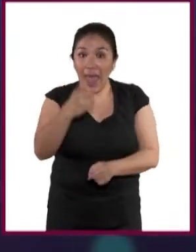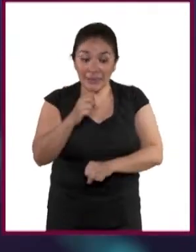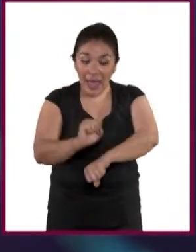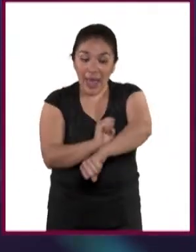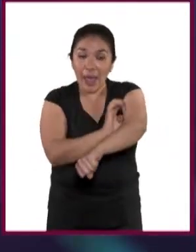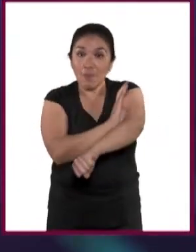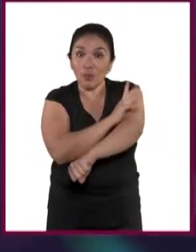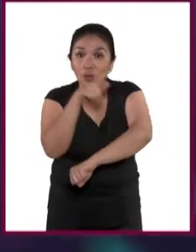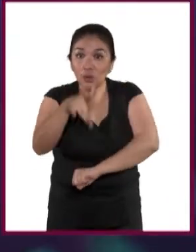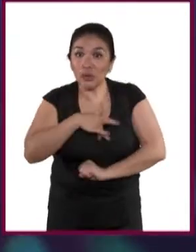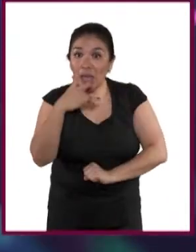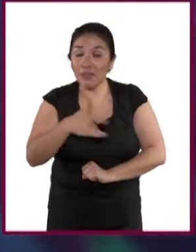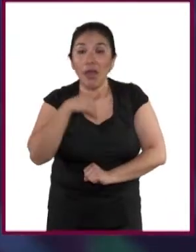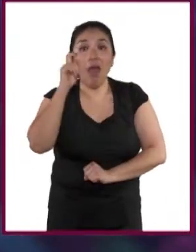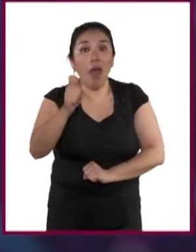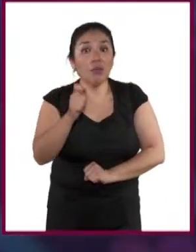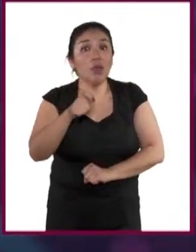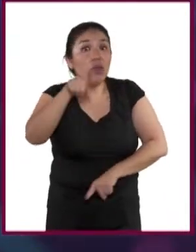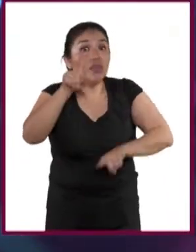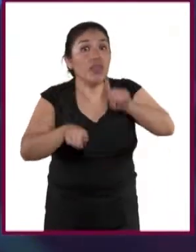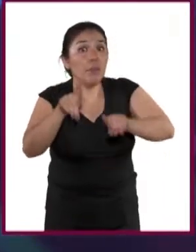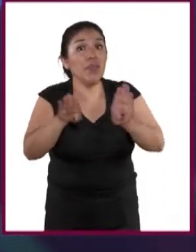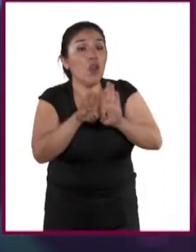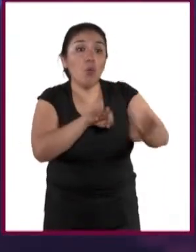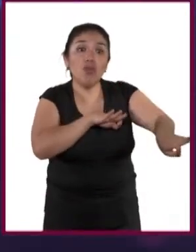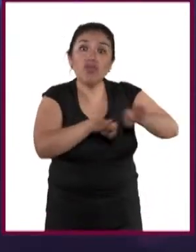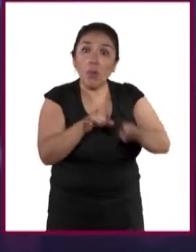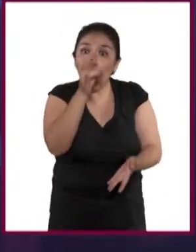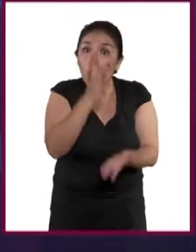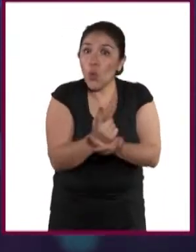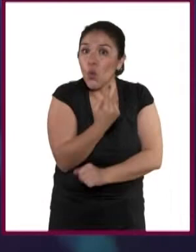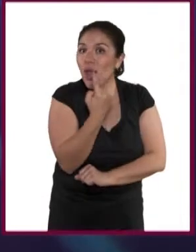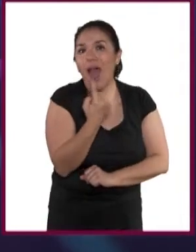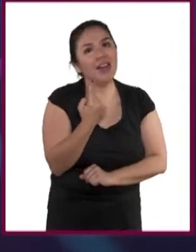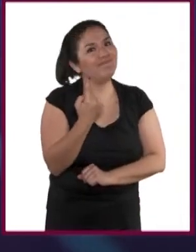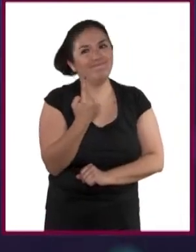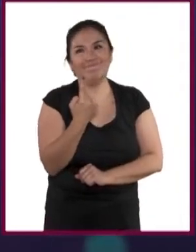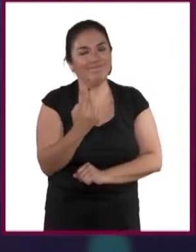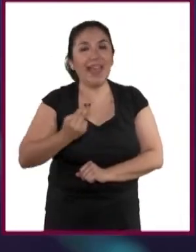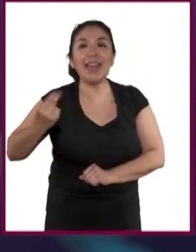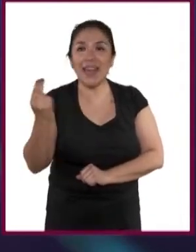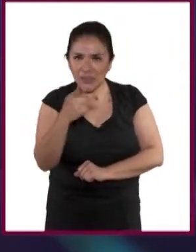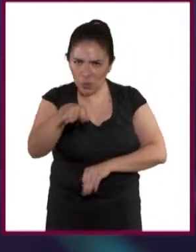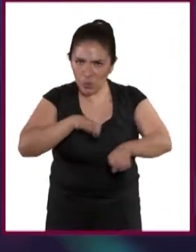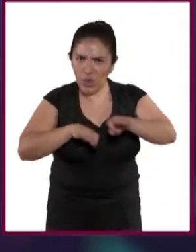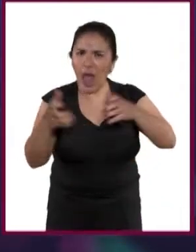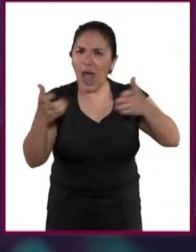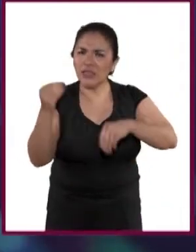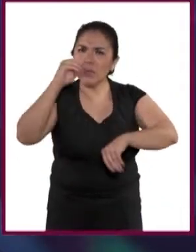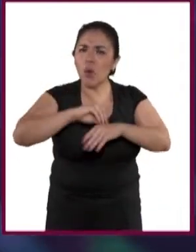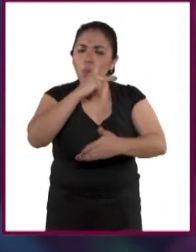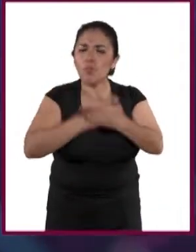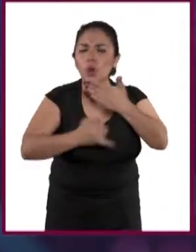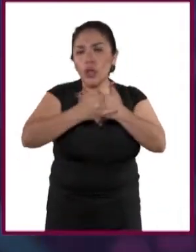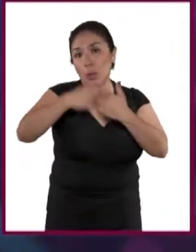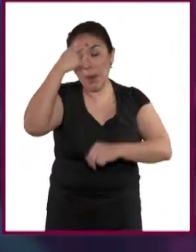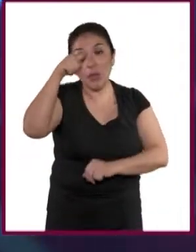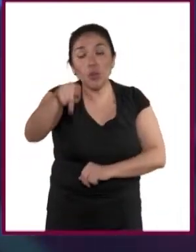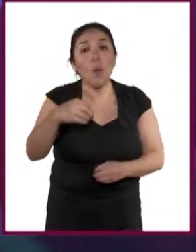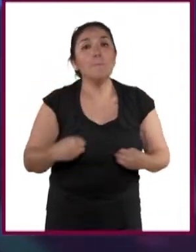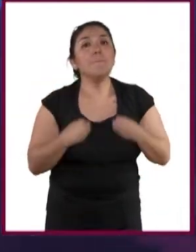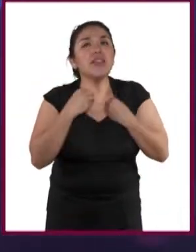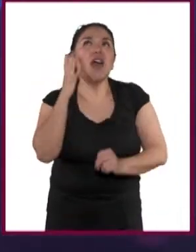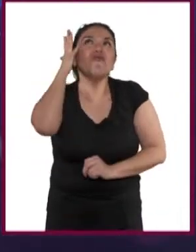emocionales no dependen solo de lo laboral. Es necesario que elabores un proyecto de vida lo más desplegado